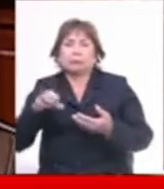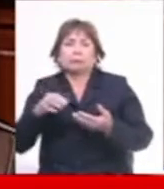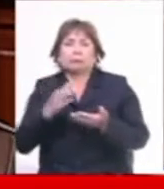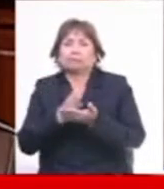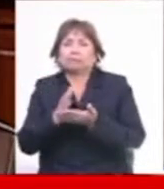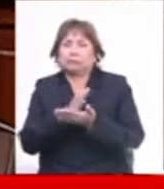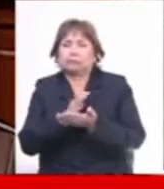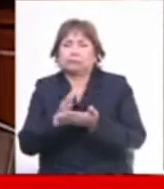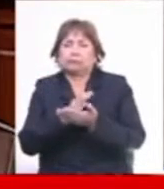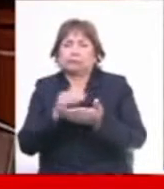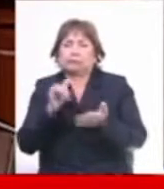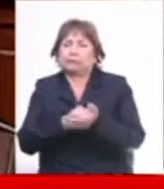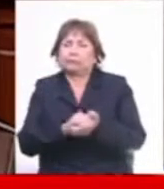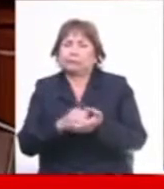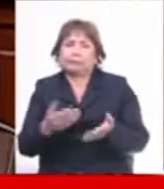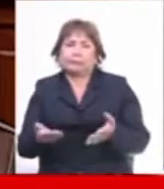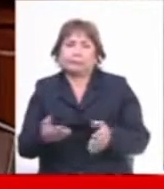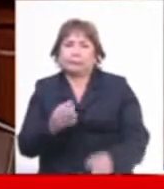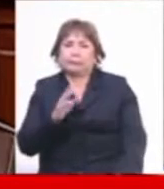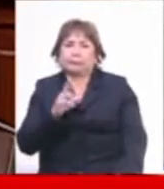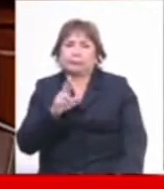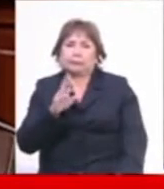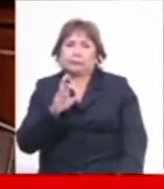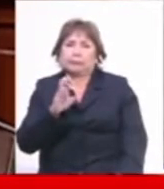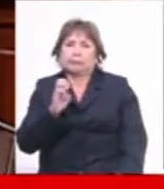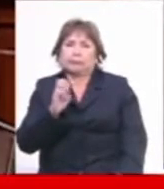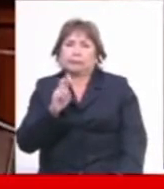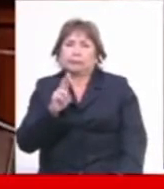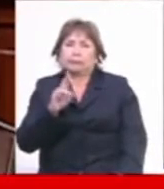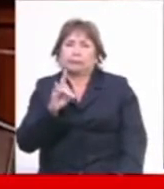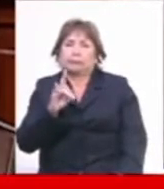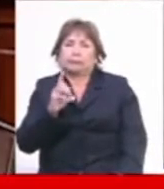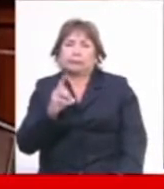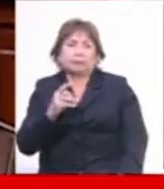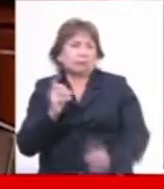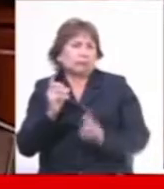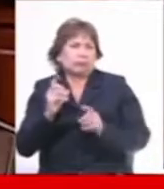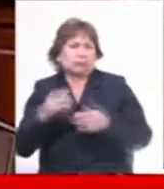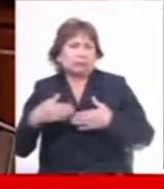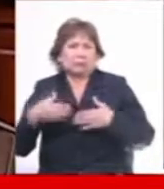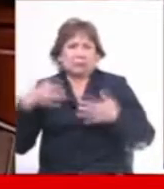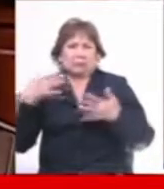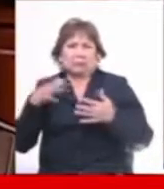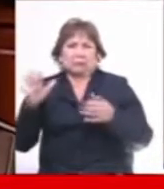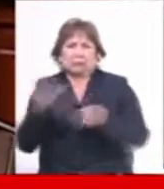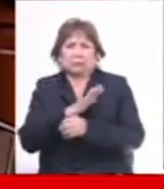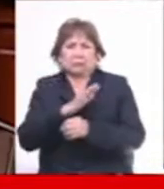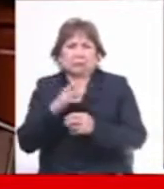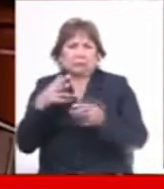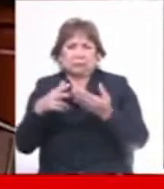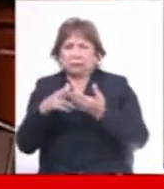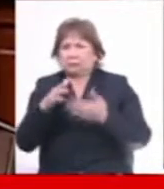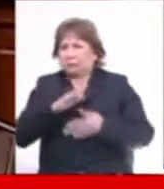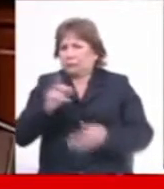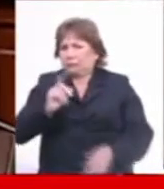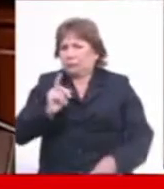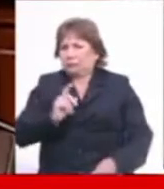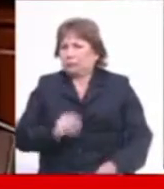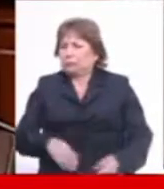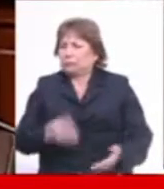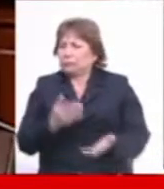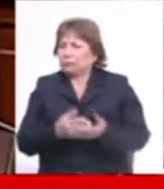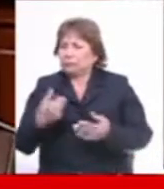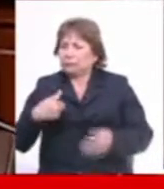participación y el del referéndum. Y eso no podemos vulnerar, no podemos cortarle. La Constitución